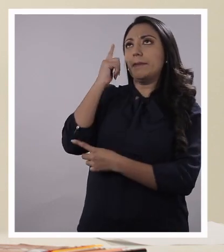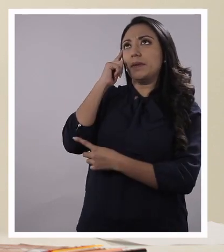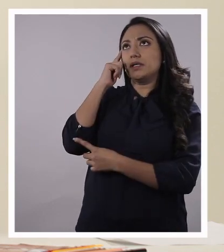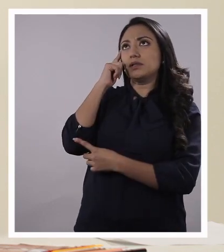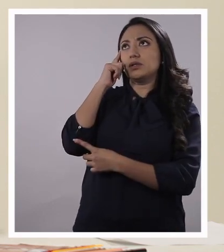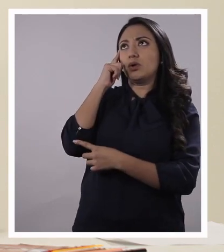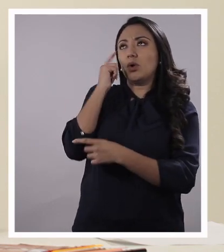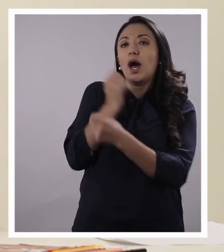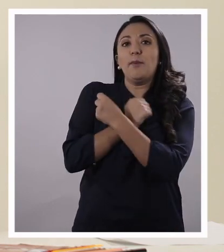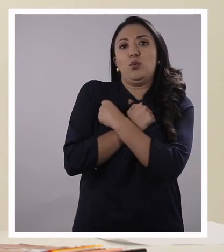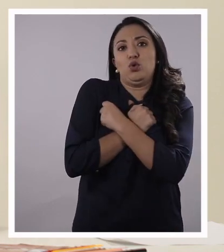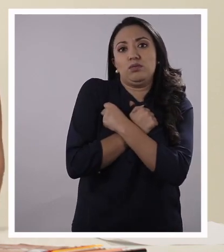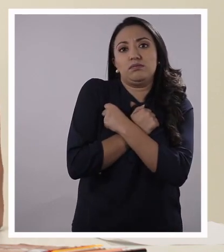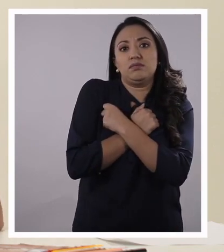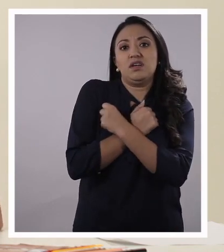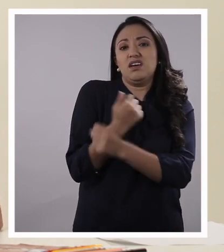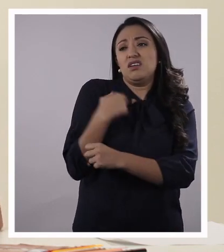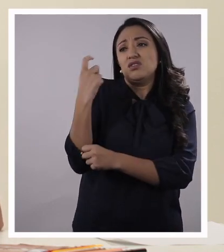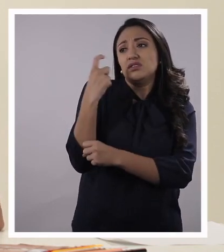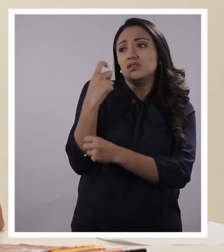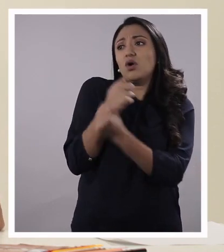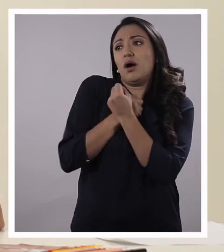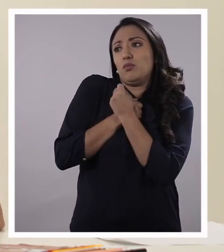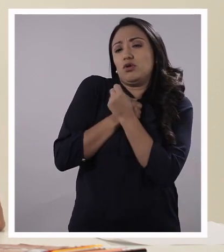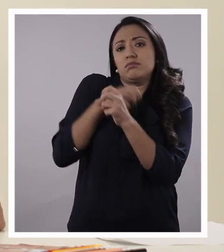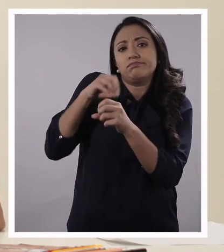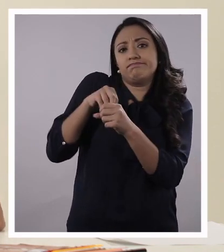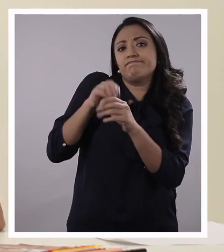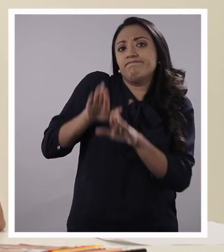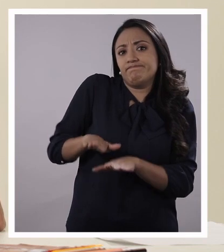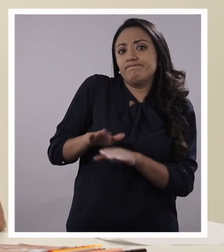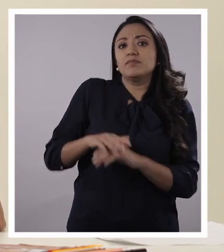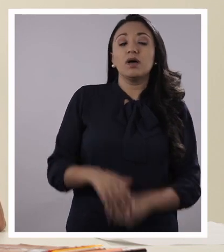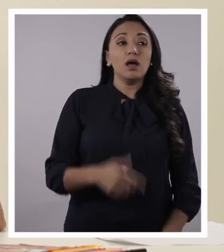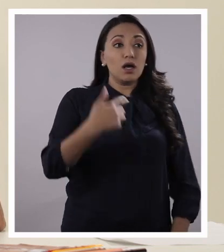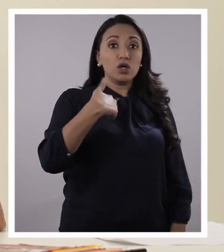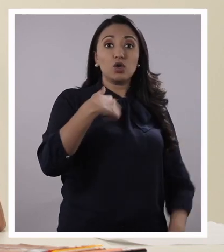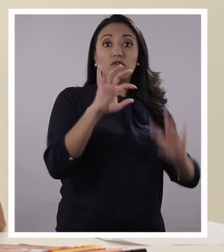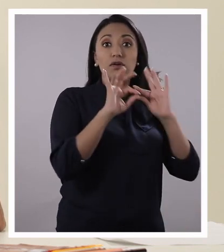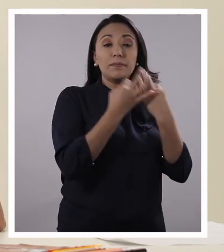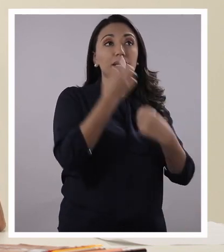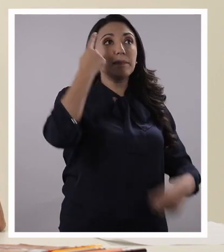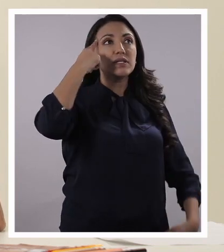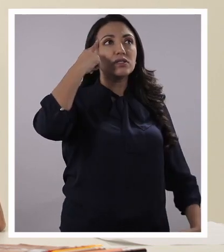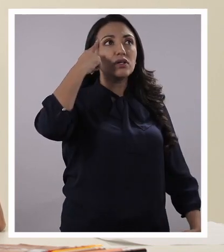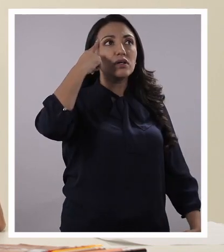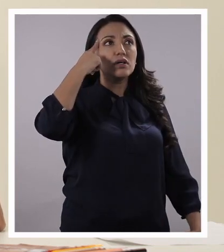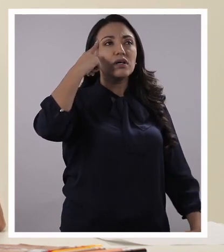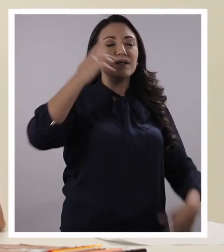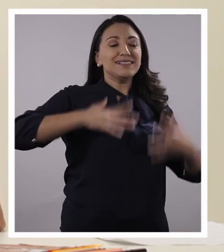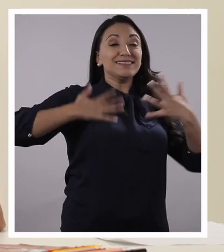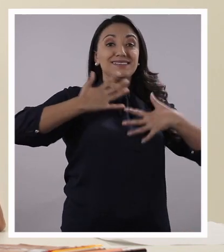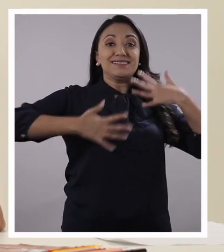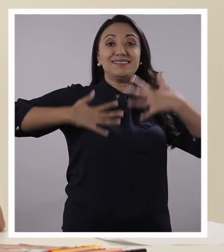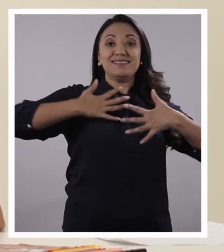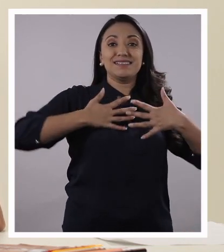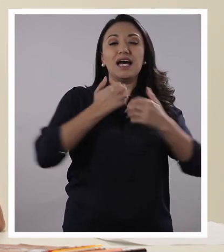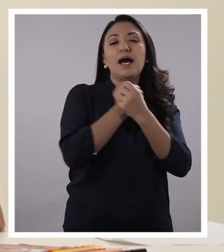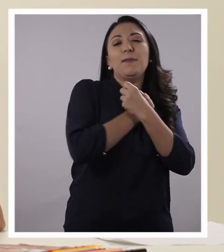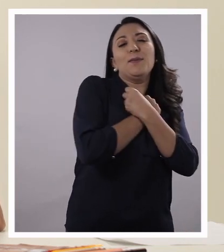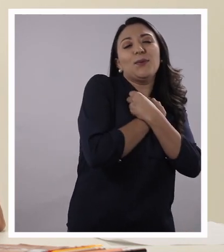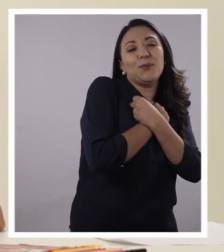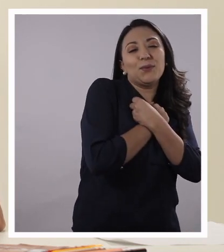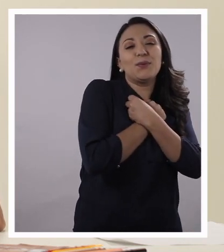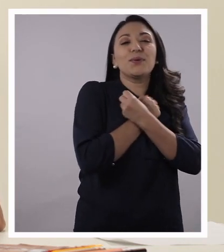te ofrecen cuando más lo necesitas. Muy bien, cuando yo pienso en mi familia, me vienen muchos sentimientos, muchas emociones, amor,